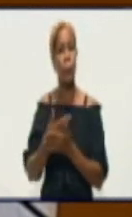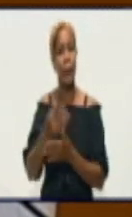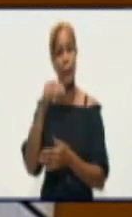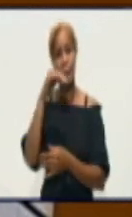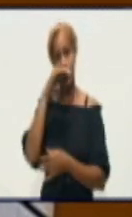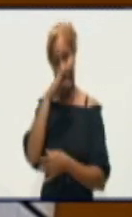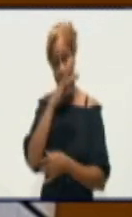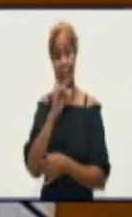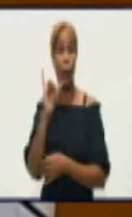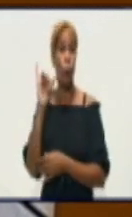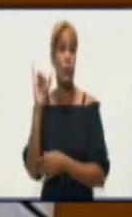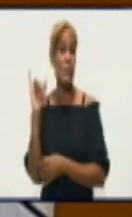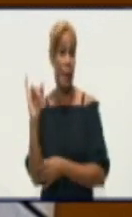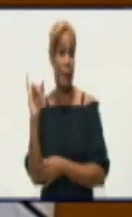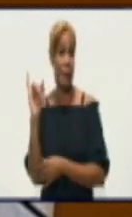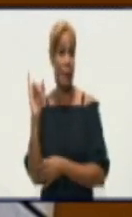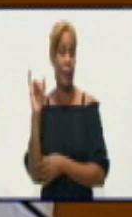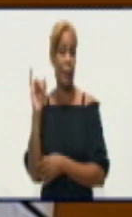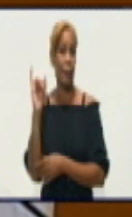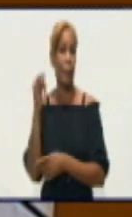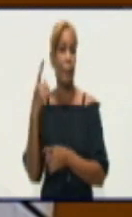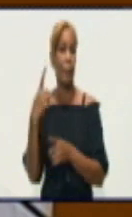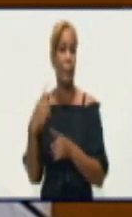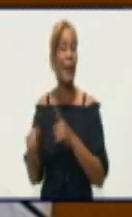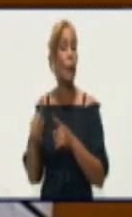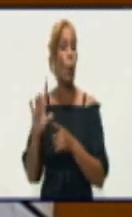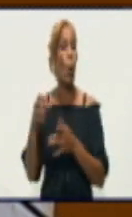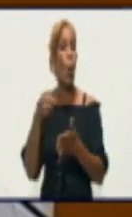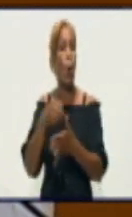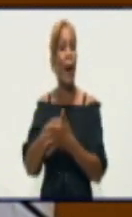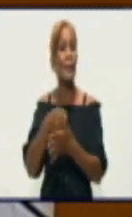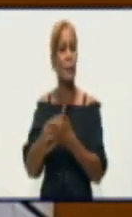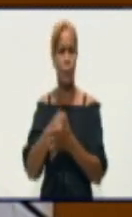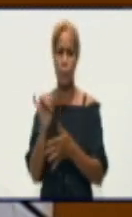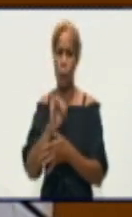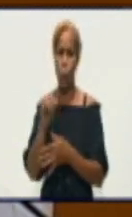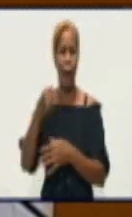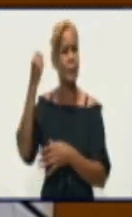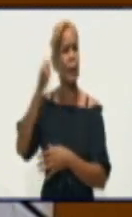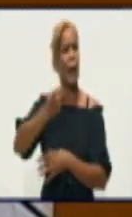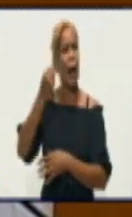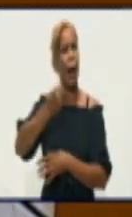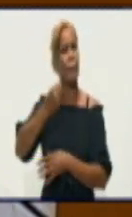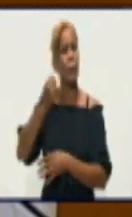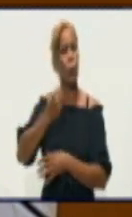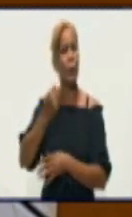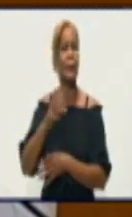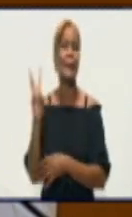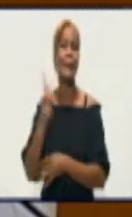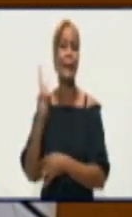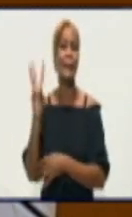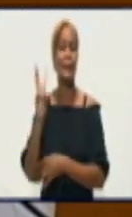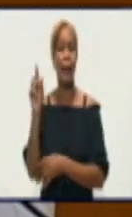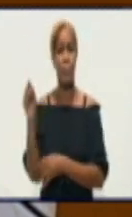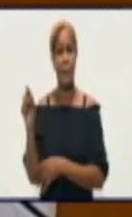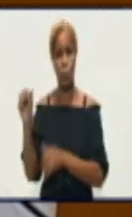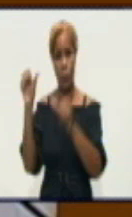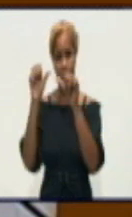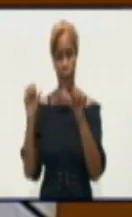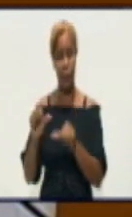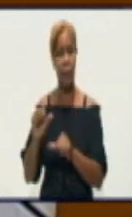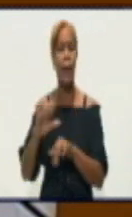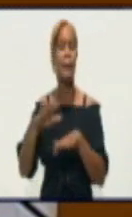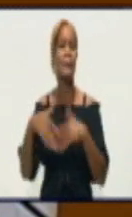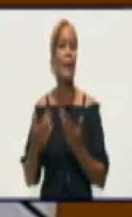con seis hechos, pero con un accidente con consecuencias masivas que dejó un saldo de 33 lesionados, el camión que se